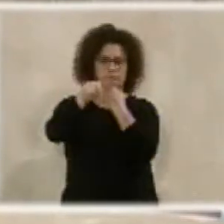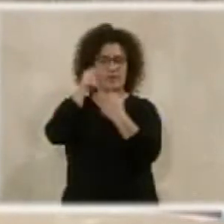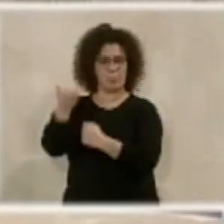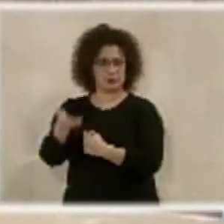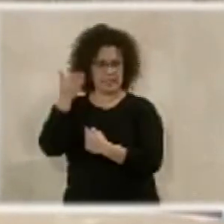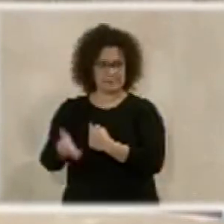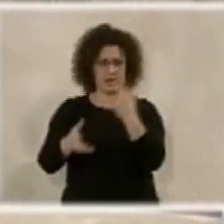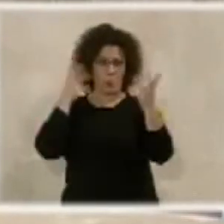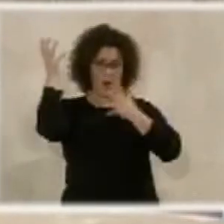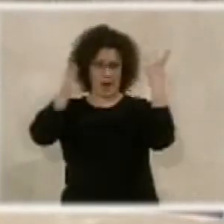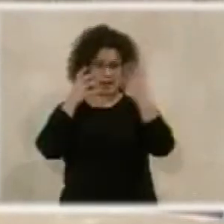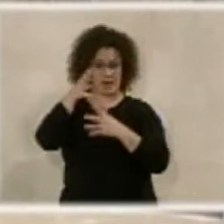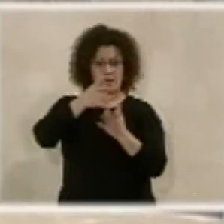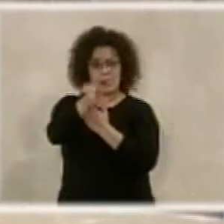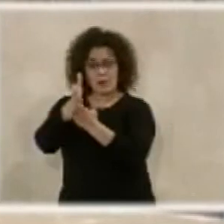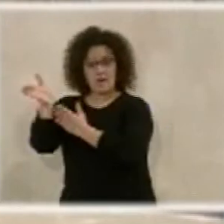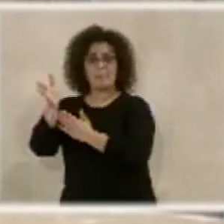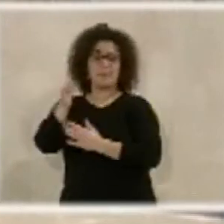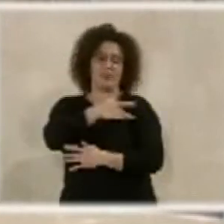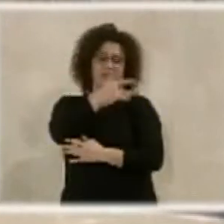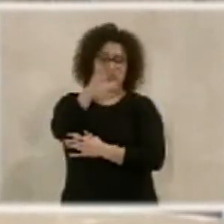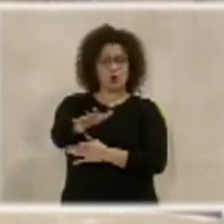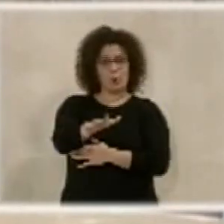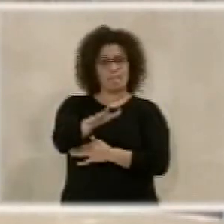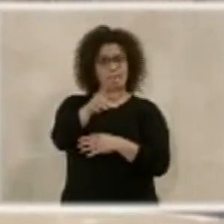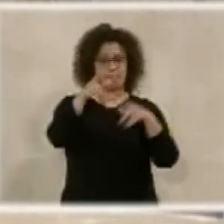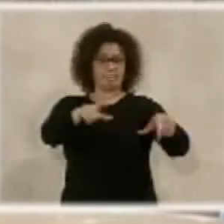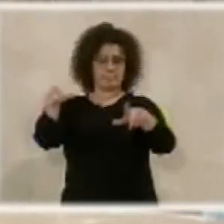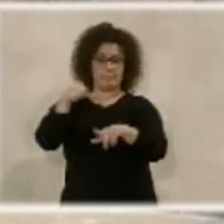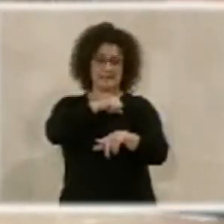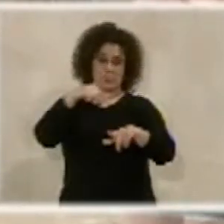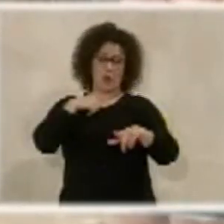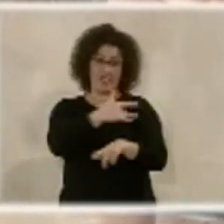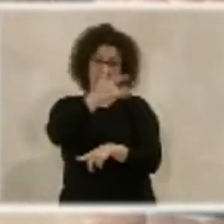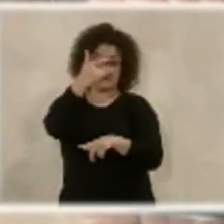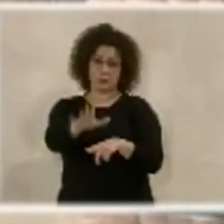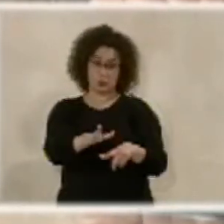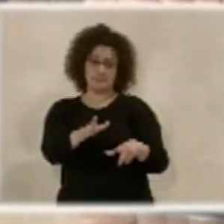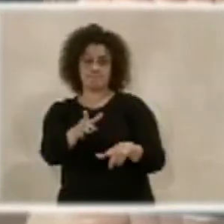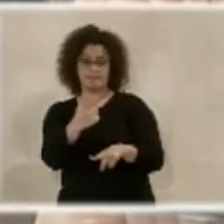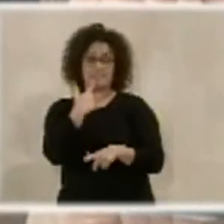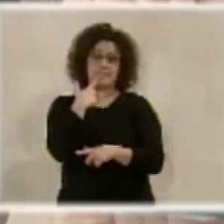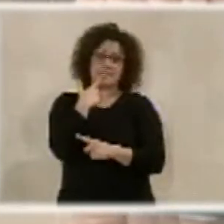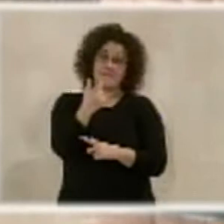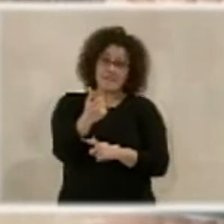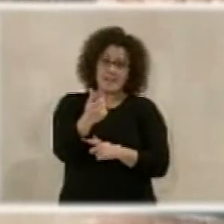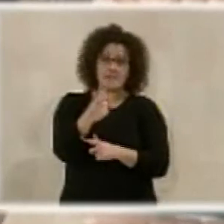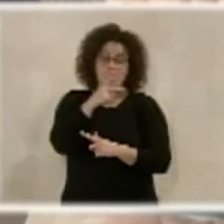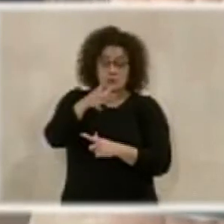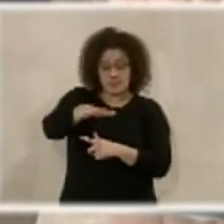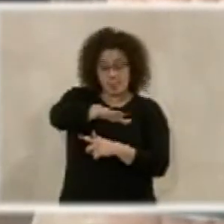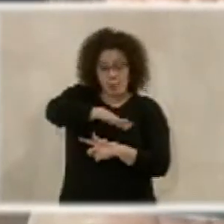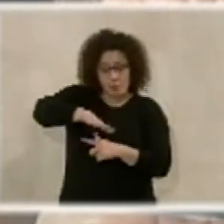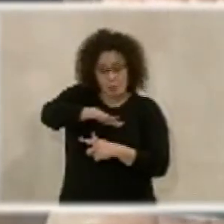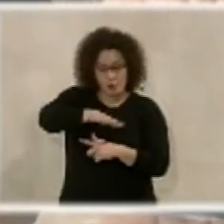que aquí las cesiones de los particulares se hacen muy difíciles por el poco espacio